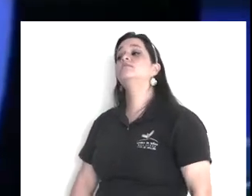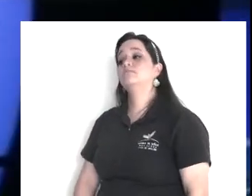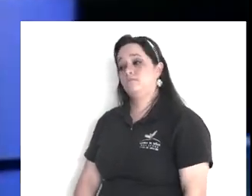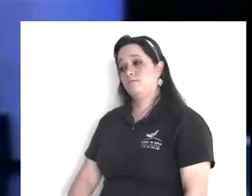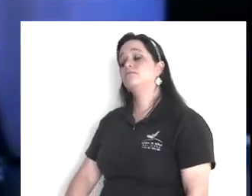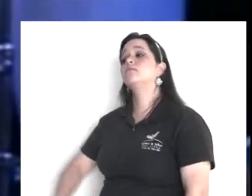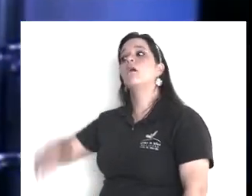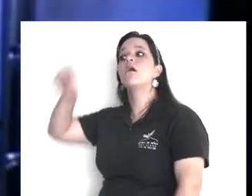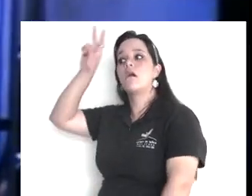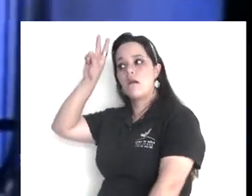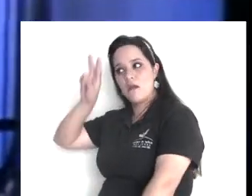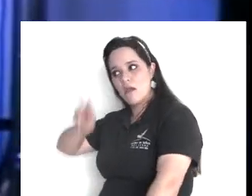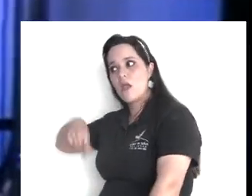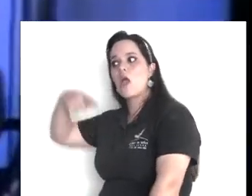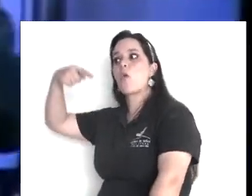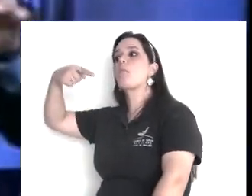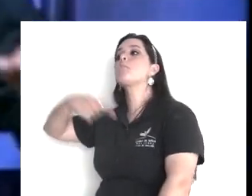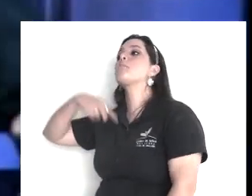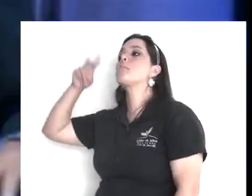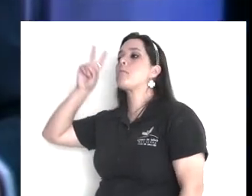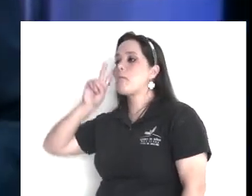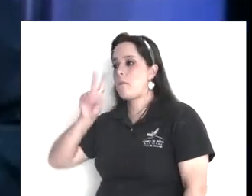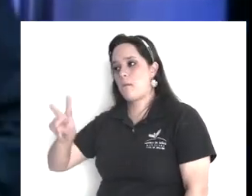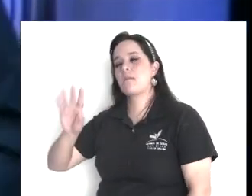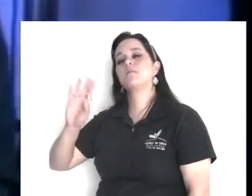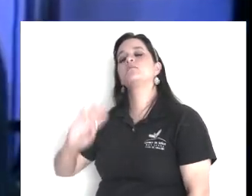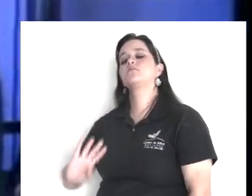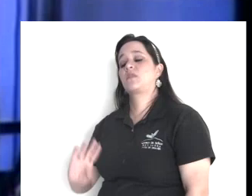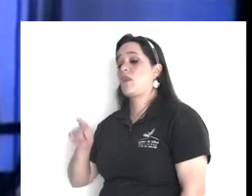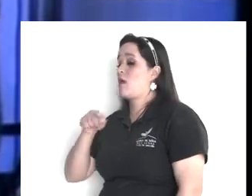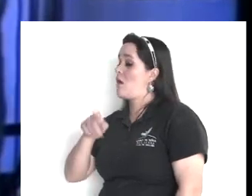va a cursos, de liderazgo,